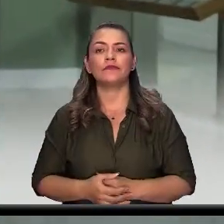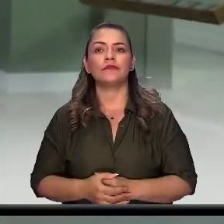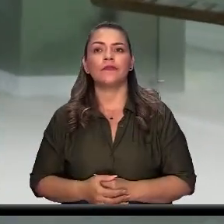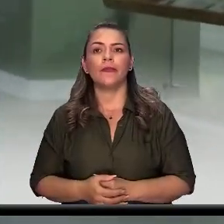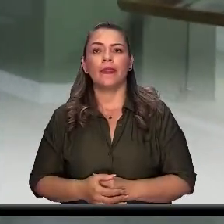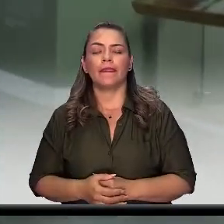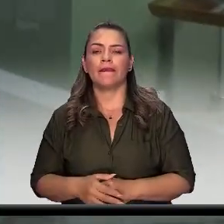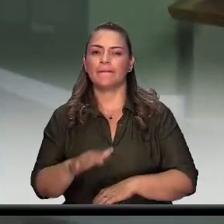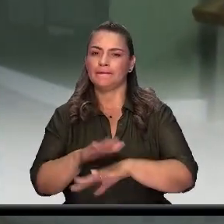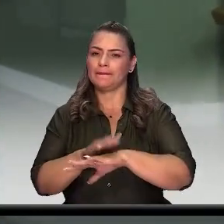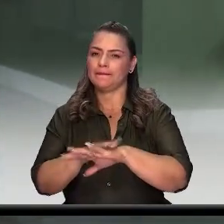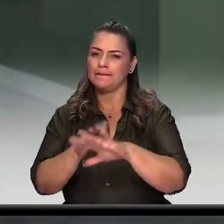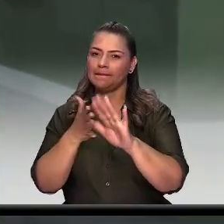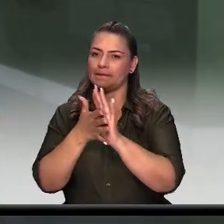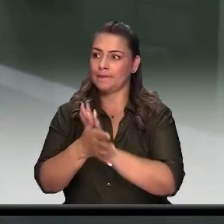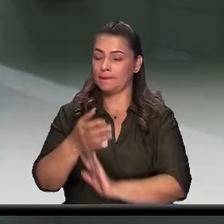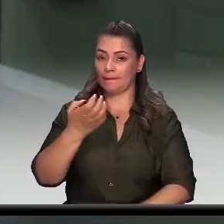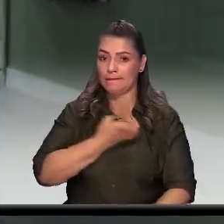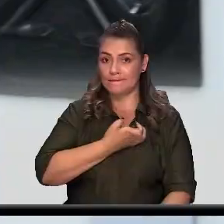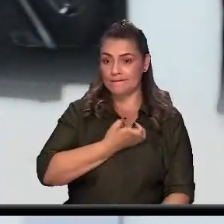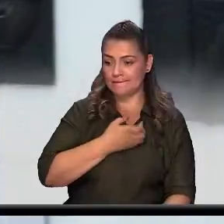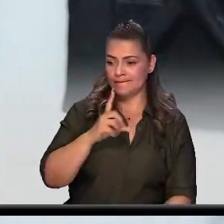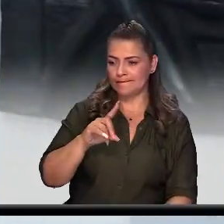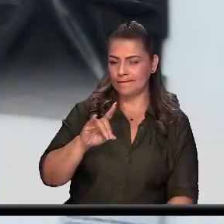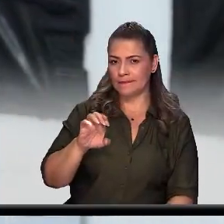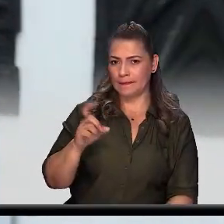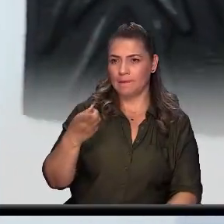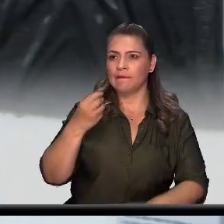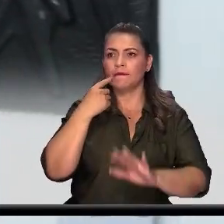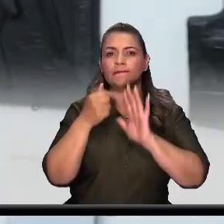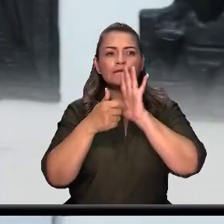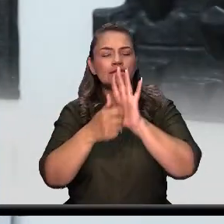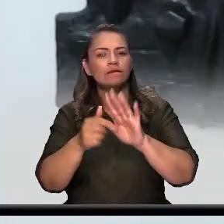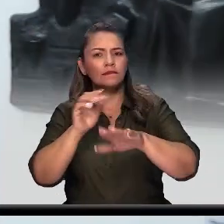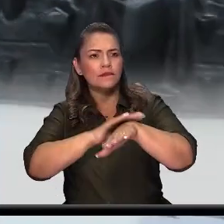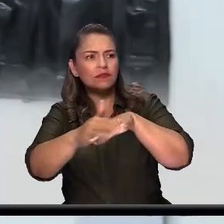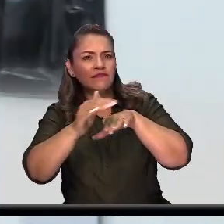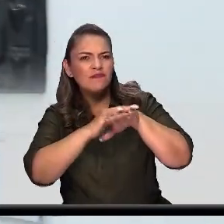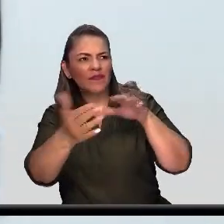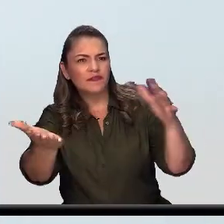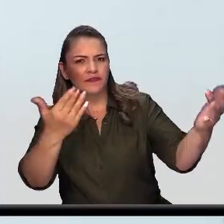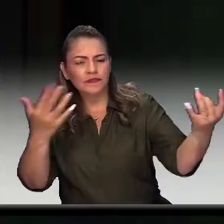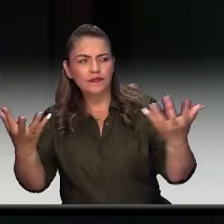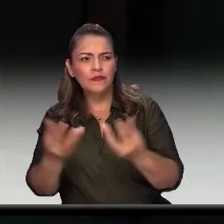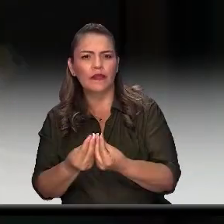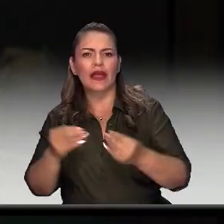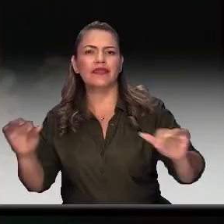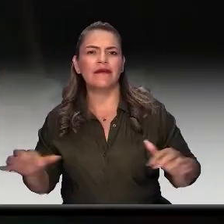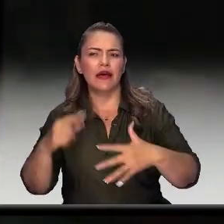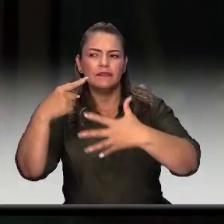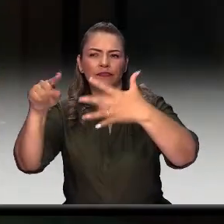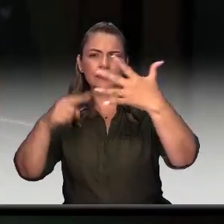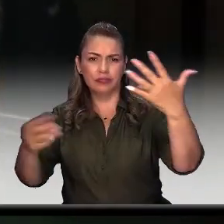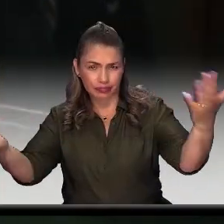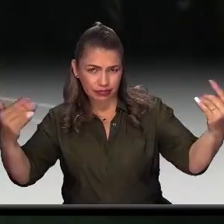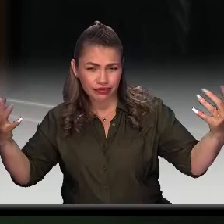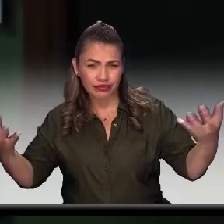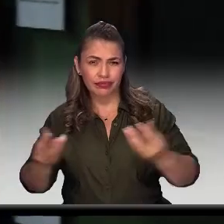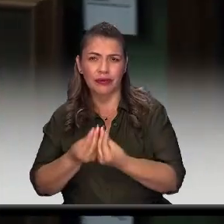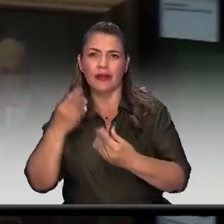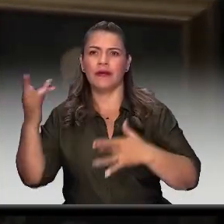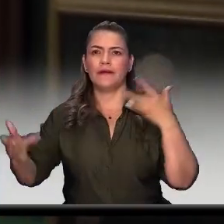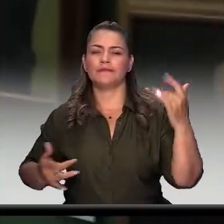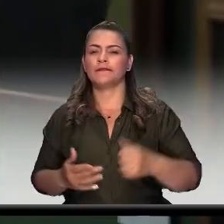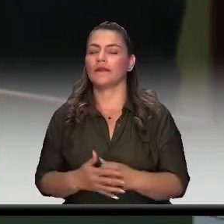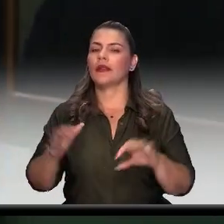mensaje de nuestro alcalde Diego Torres que los invita a seguir disfrutando de los distintos eventos que tenemos. No hay sino que disponerse